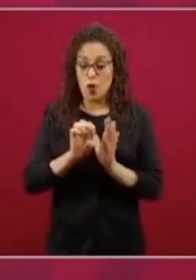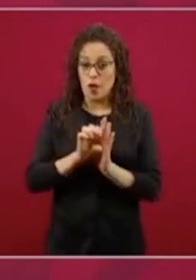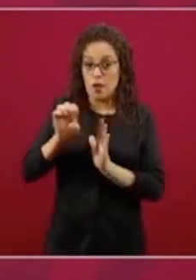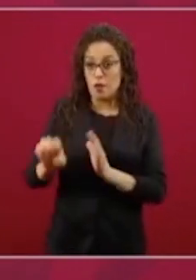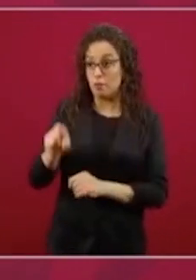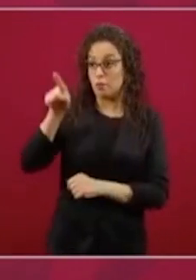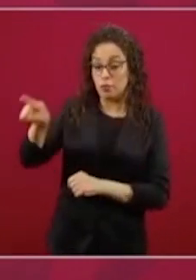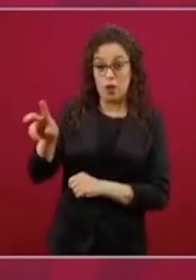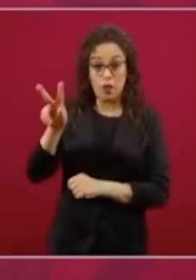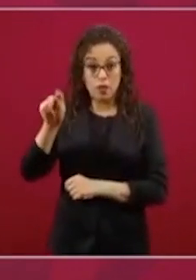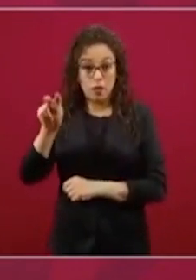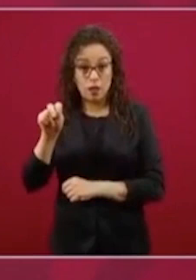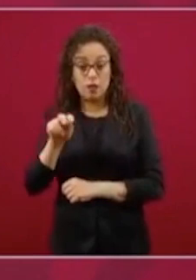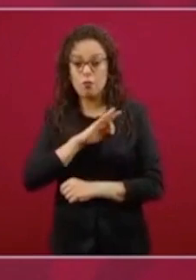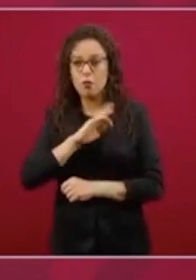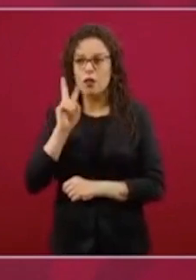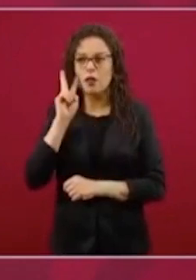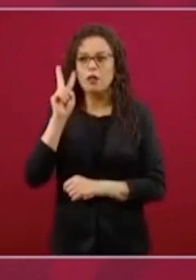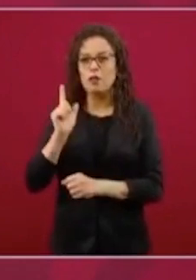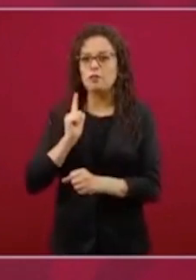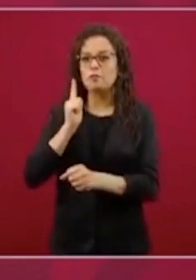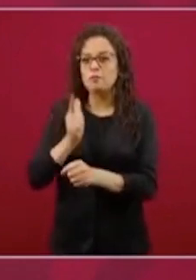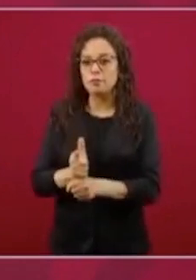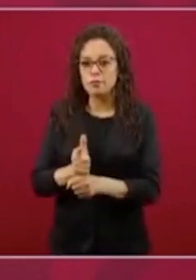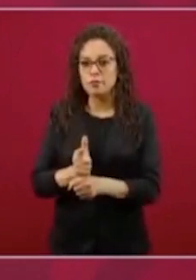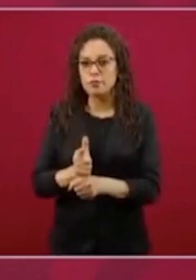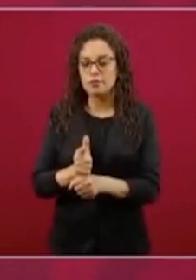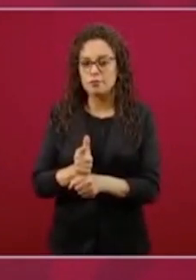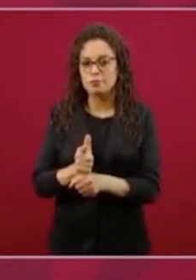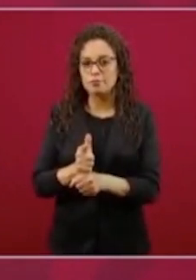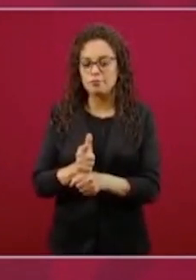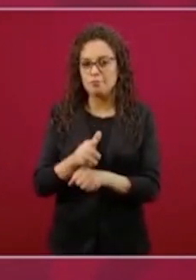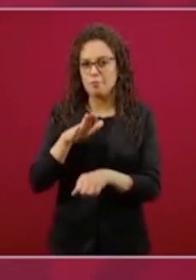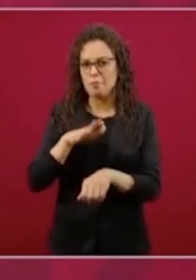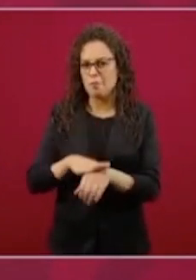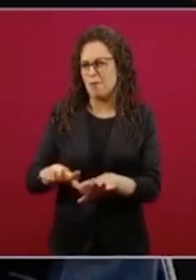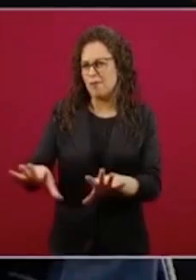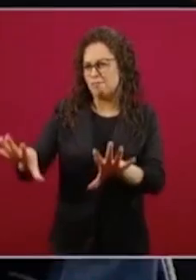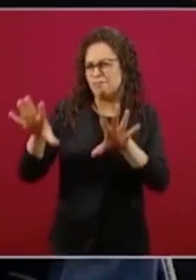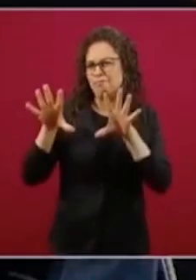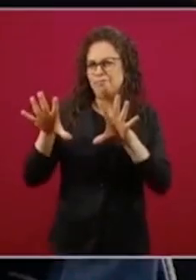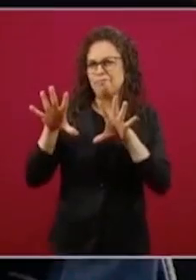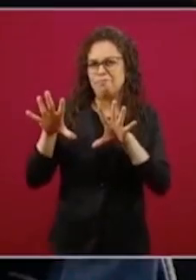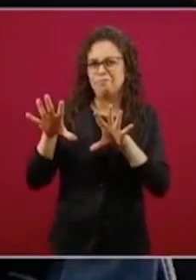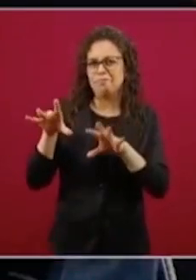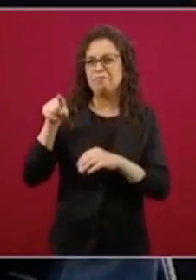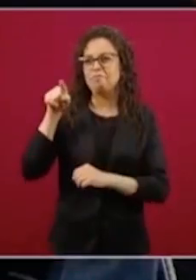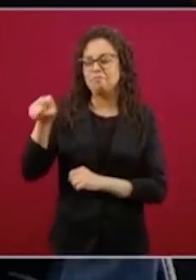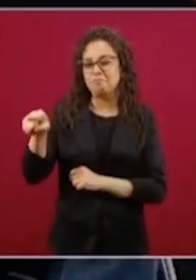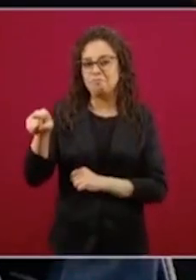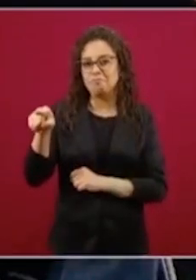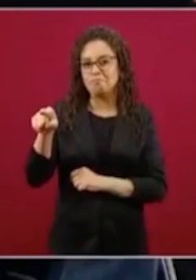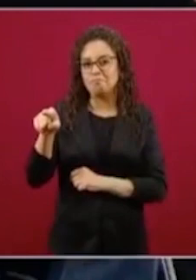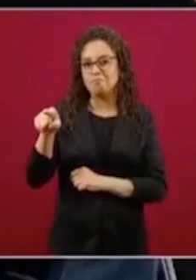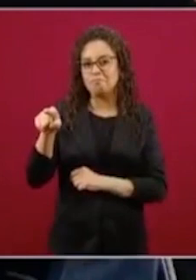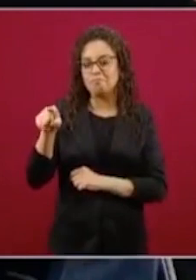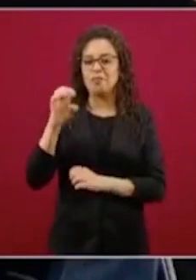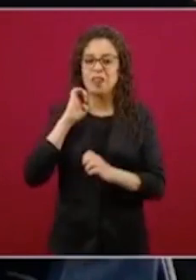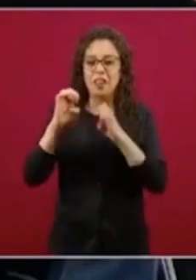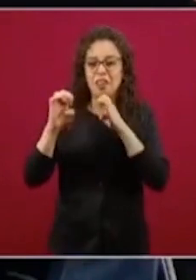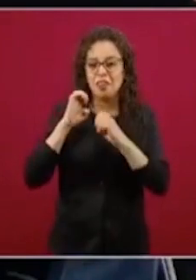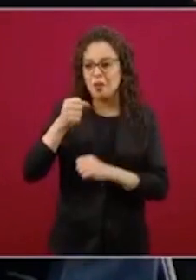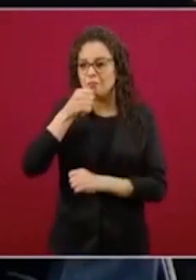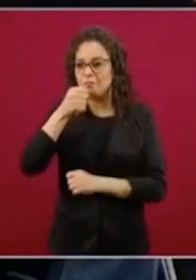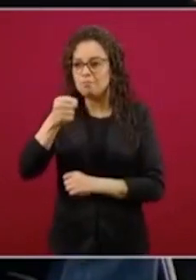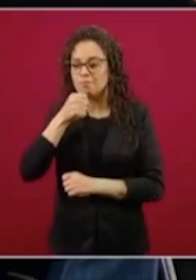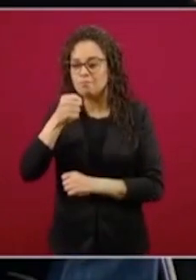distinguiera cuando era evidentemente una entrevista pagada o una promocional